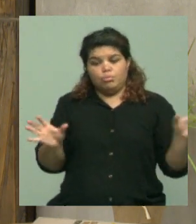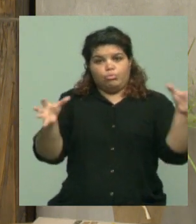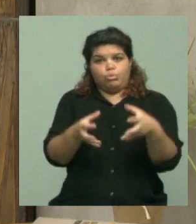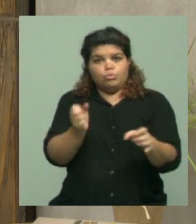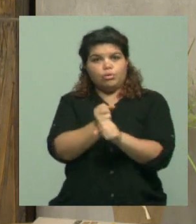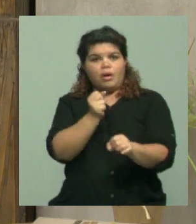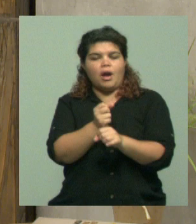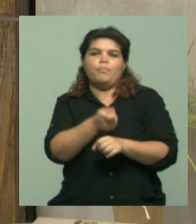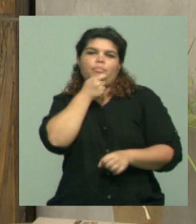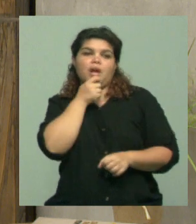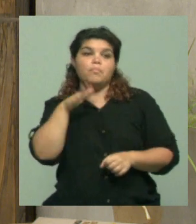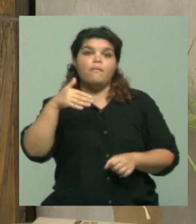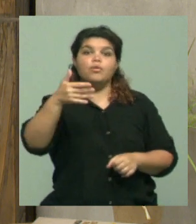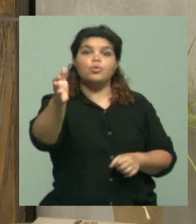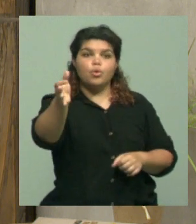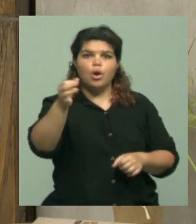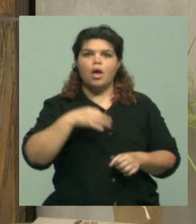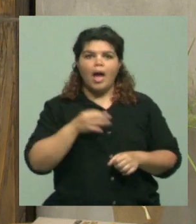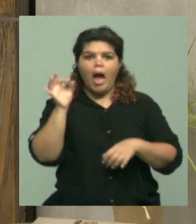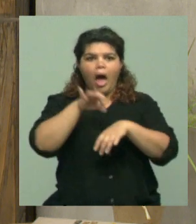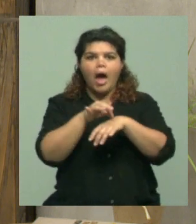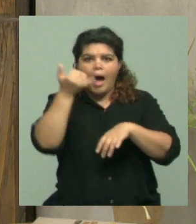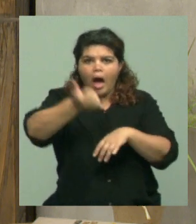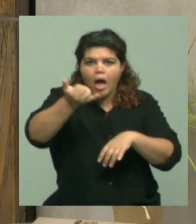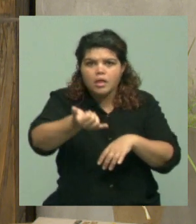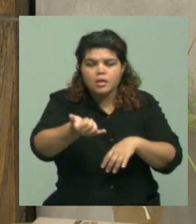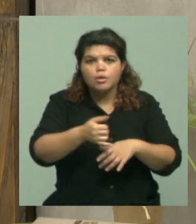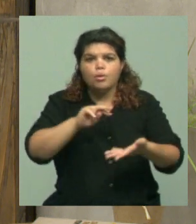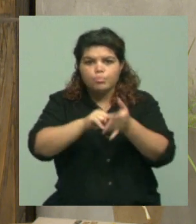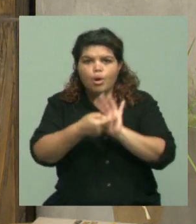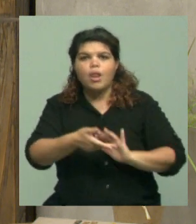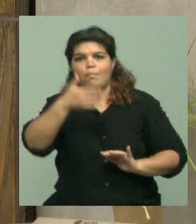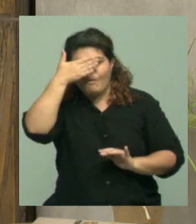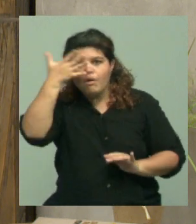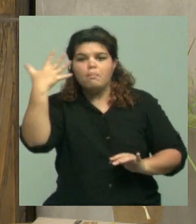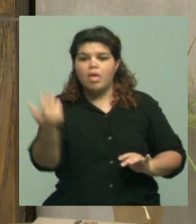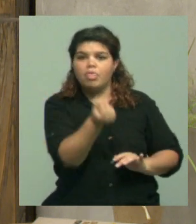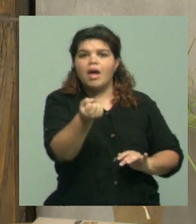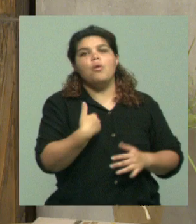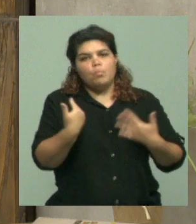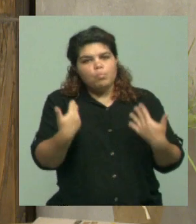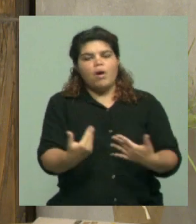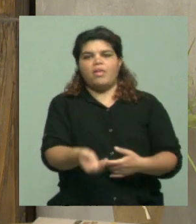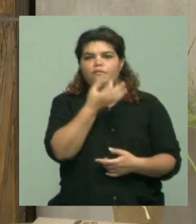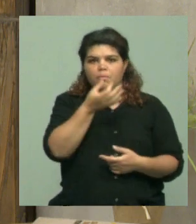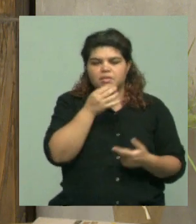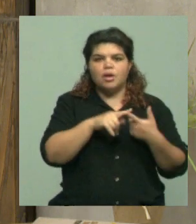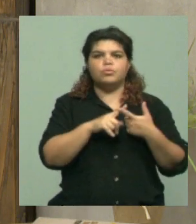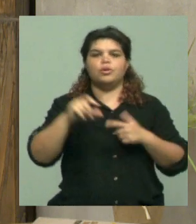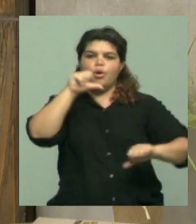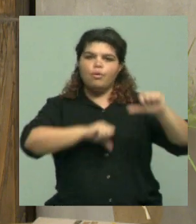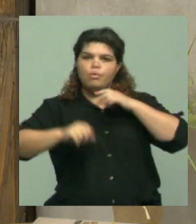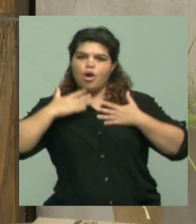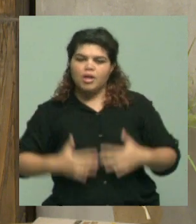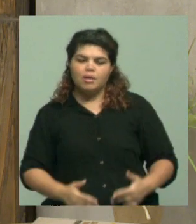hagan casos autóctonos, estar preparados y tener al equipo biomédico, no solamente médicos, enfermeros, farmacéuticos, bioquímicos, técnicos de